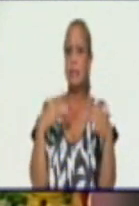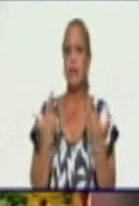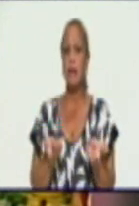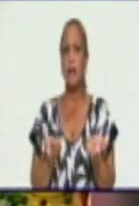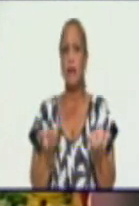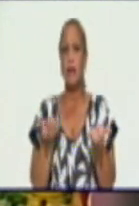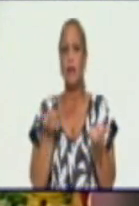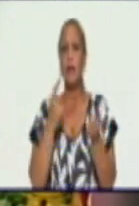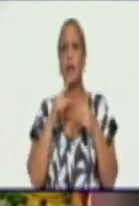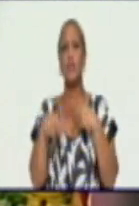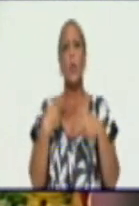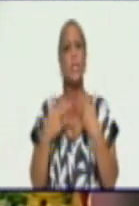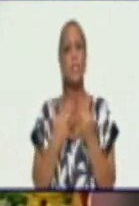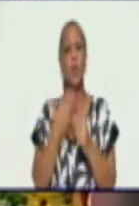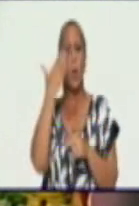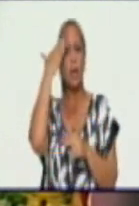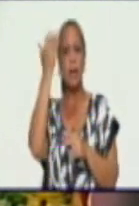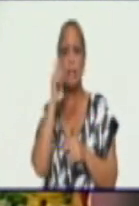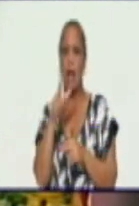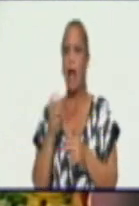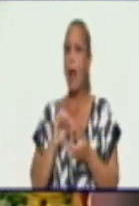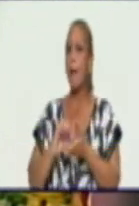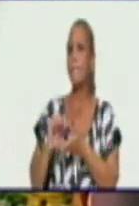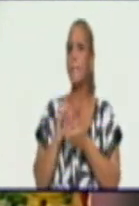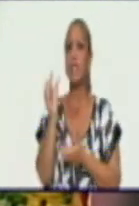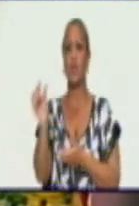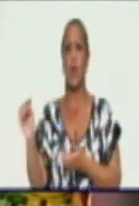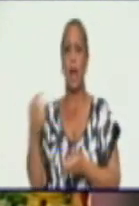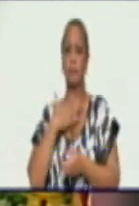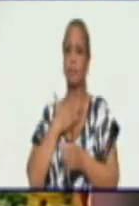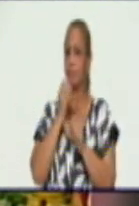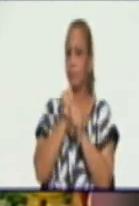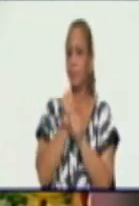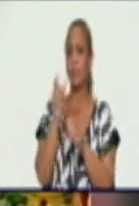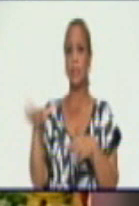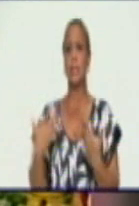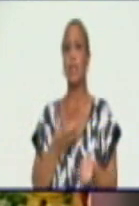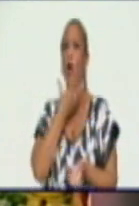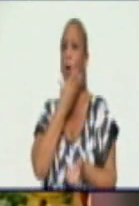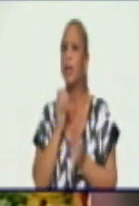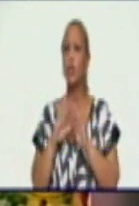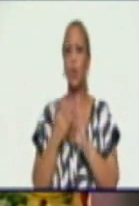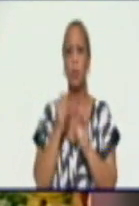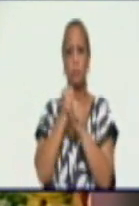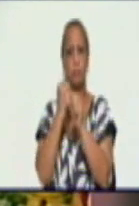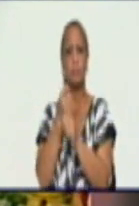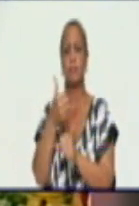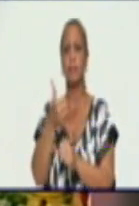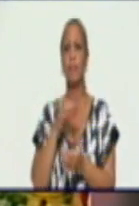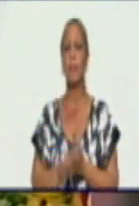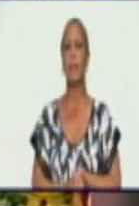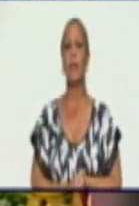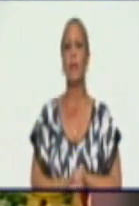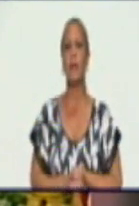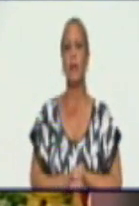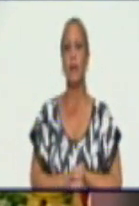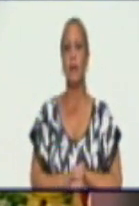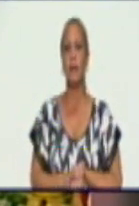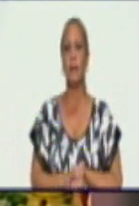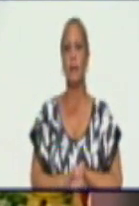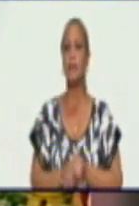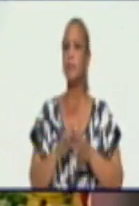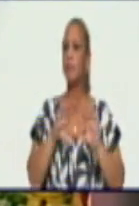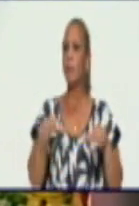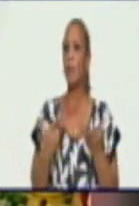eso ha sido gracias al personal nuestro, jóvenes todos de gran valía para nuestra organización. Se habilitó un puesto de dirección con